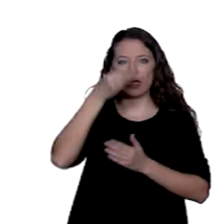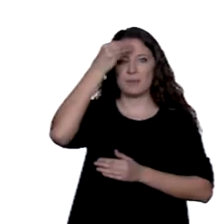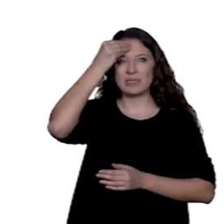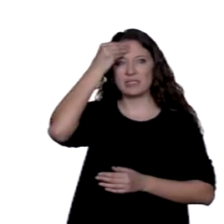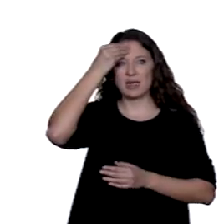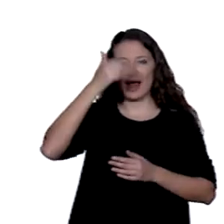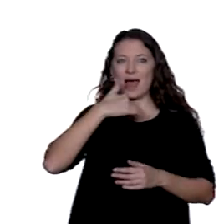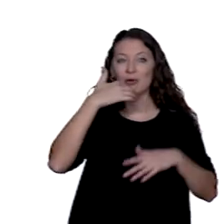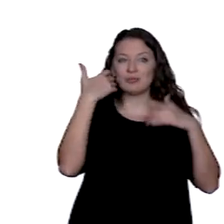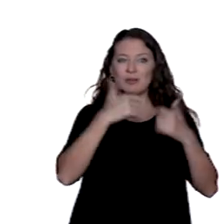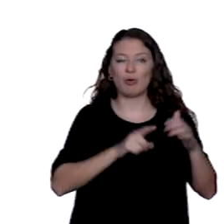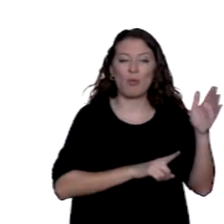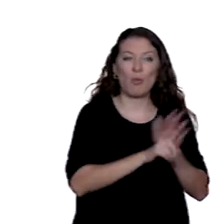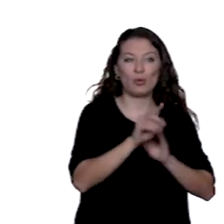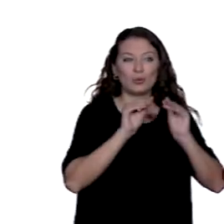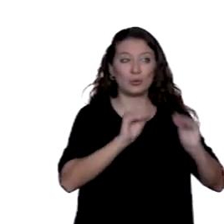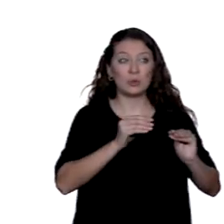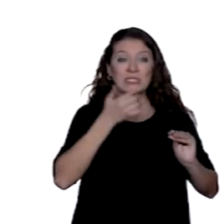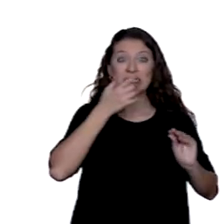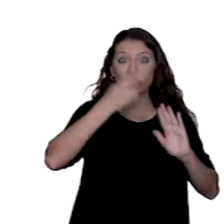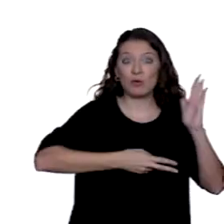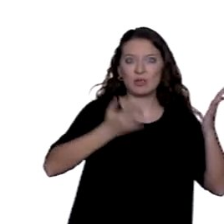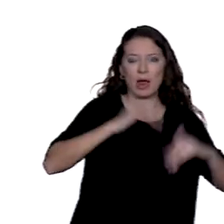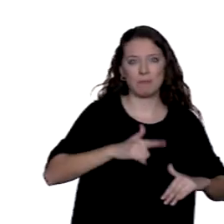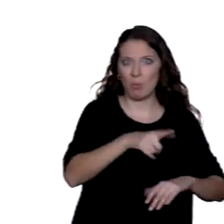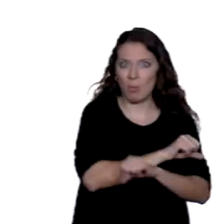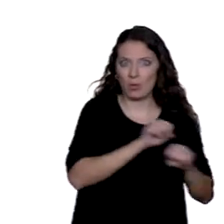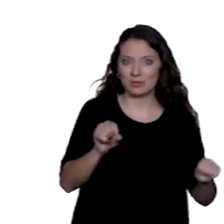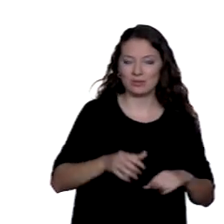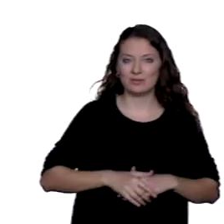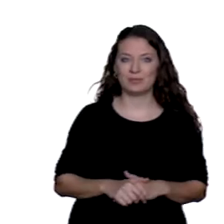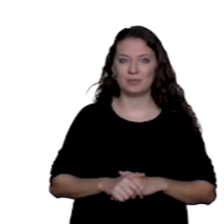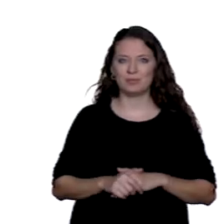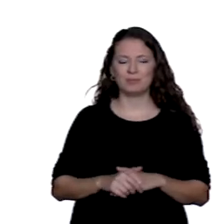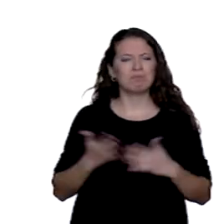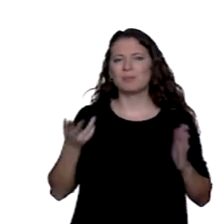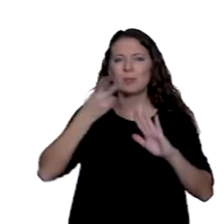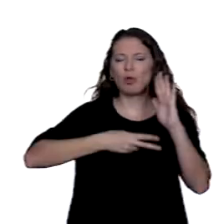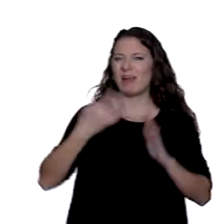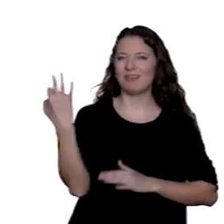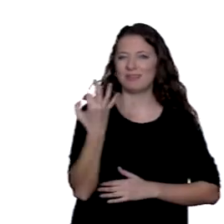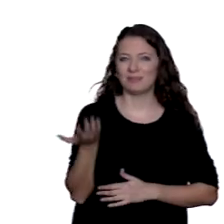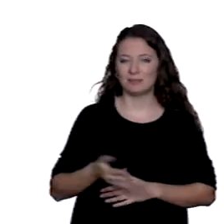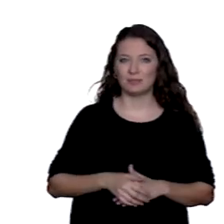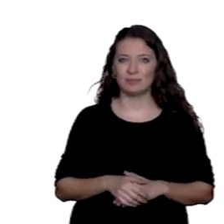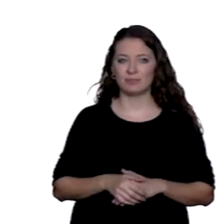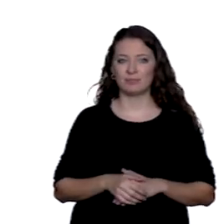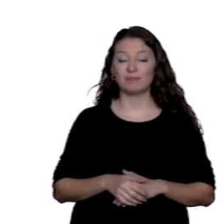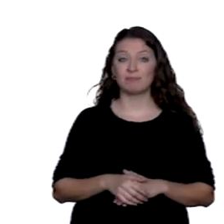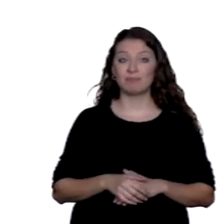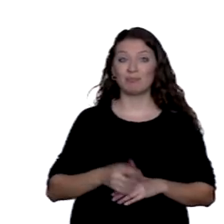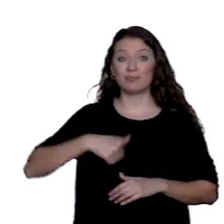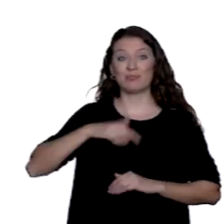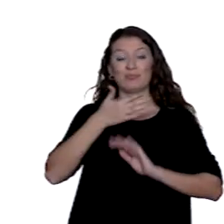de cualquier sector sin la ayuda de normas. ¿Pero qué son las normas? Pues nosotros nos referimos